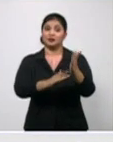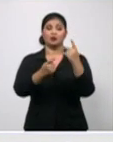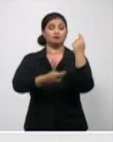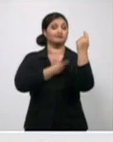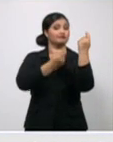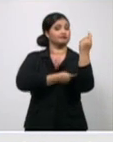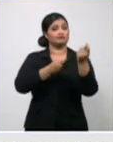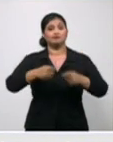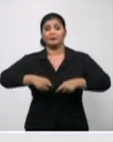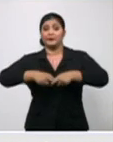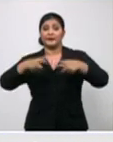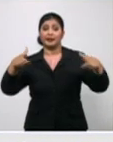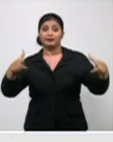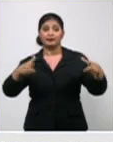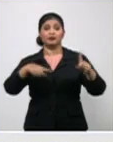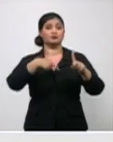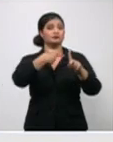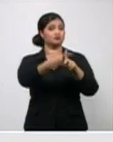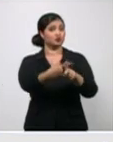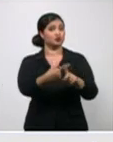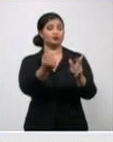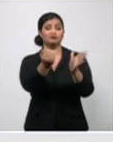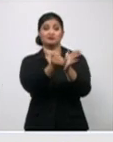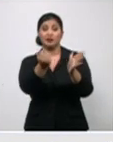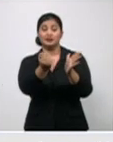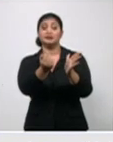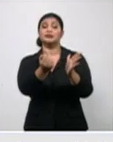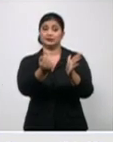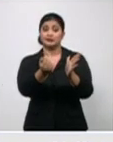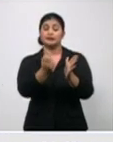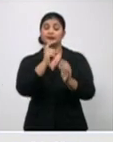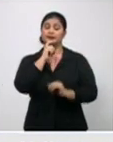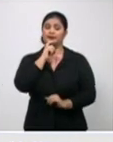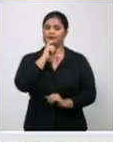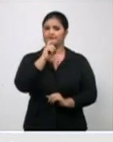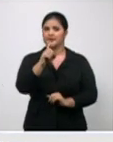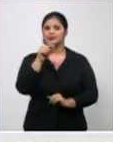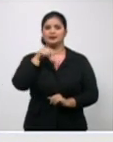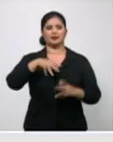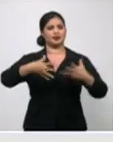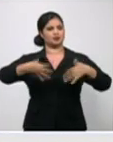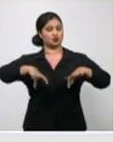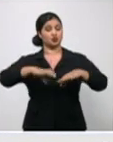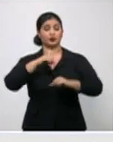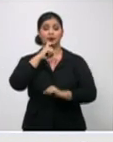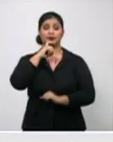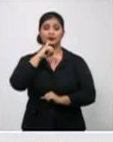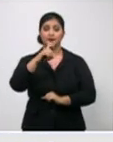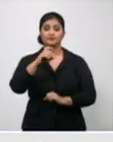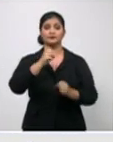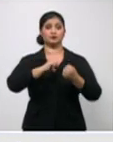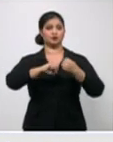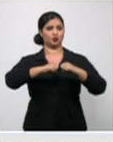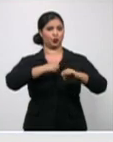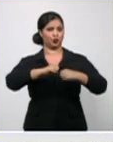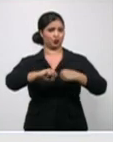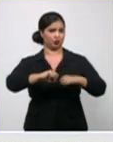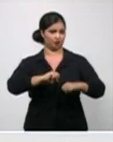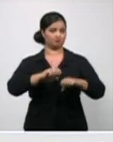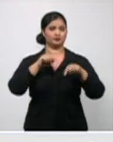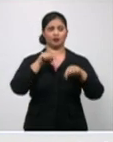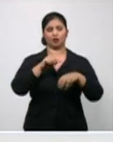y muy dispersa, pues realmente hace muy difícil el control. Creo que es lo que se ha demostrado en todo